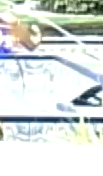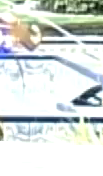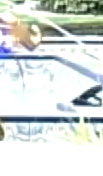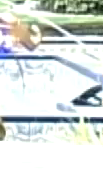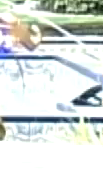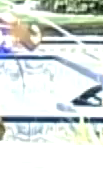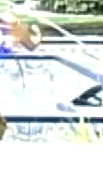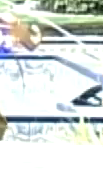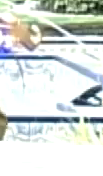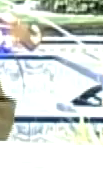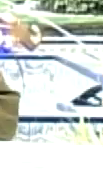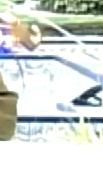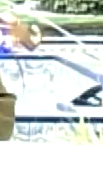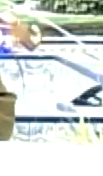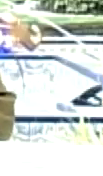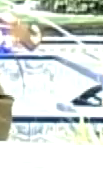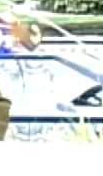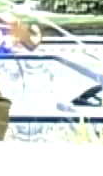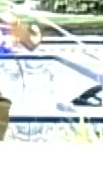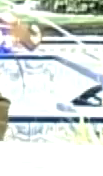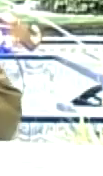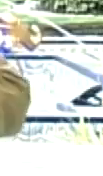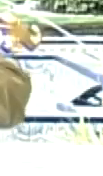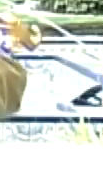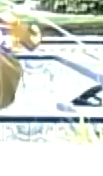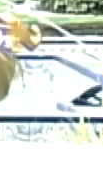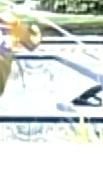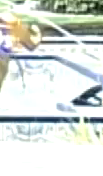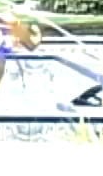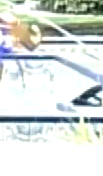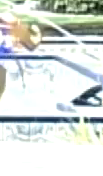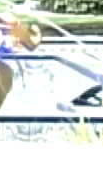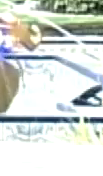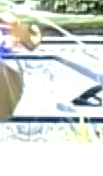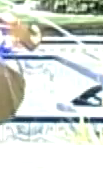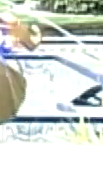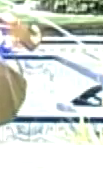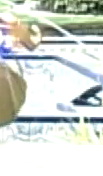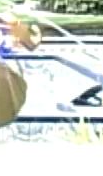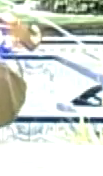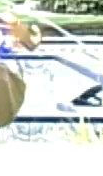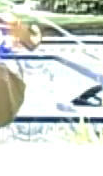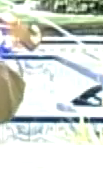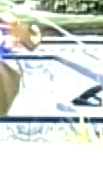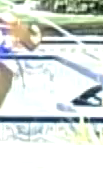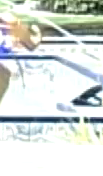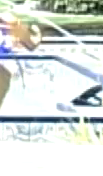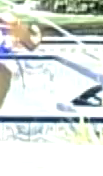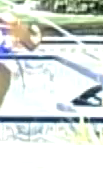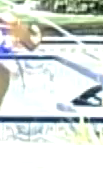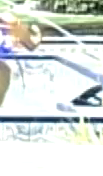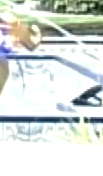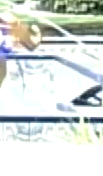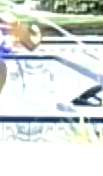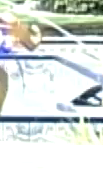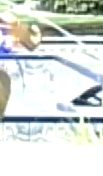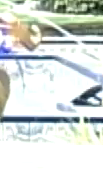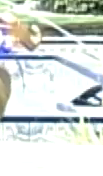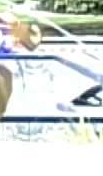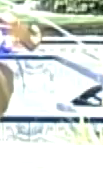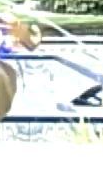consciente. Estamos jueves de socialismo productivo, de economía